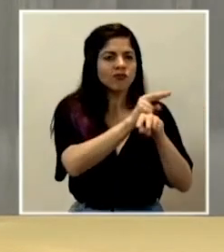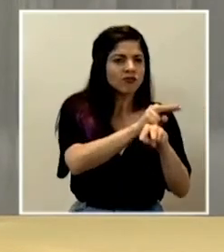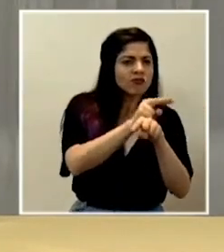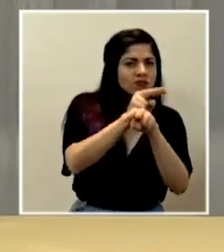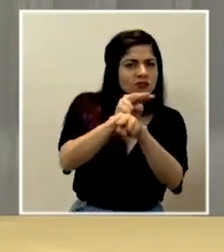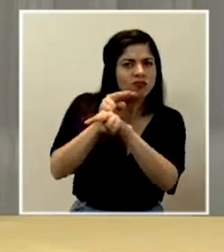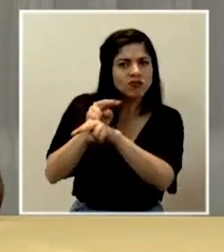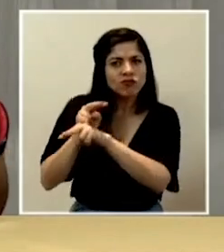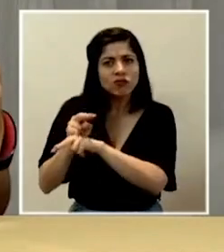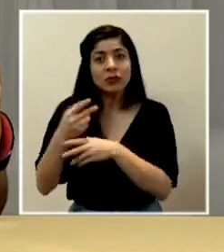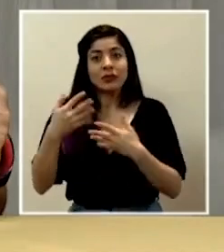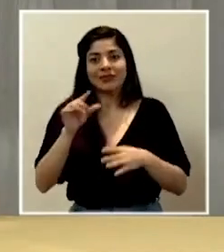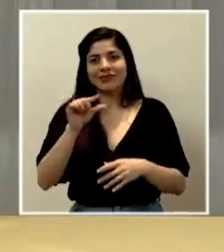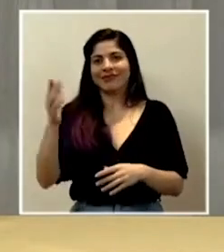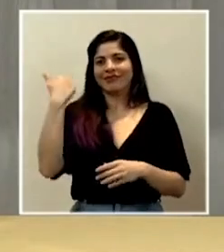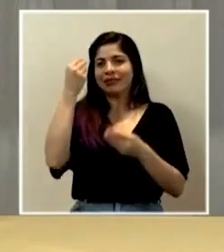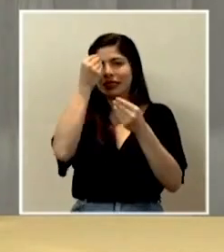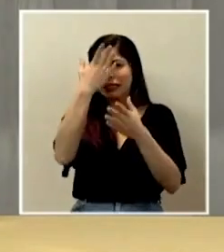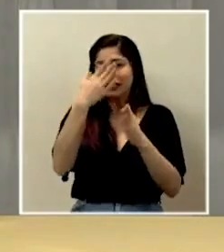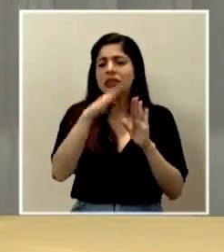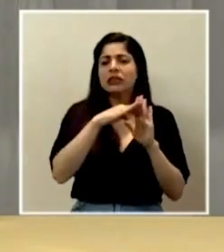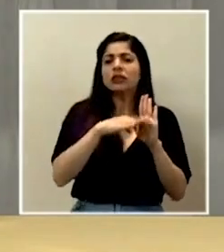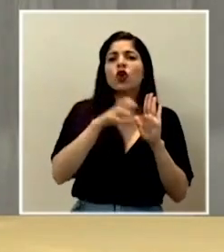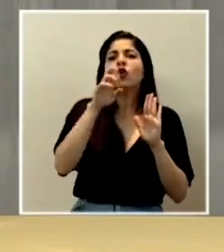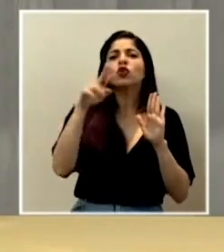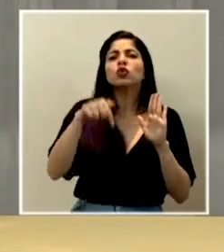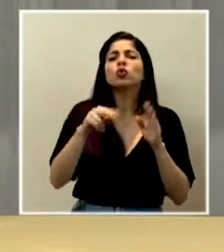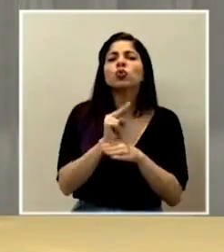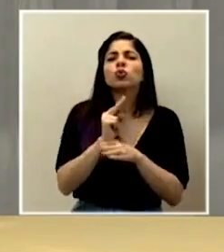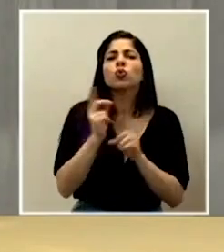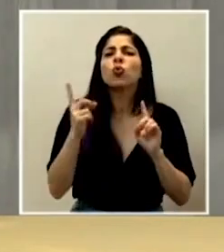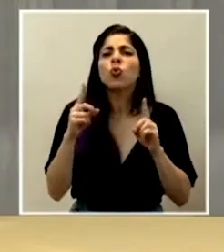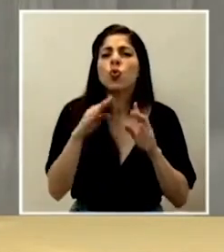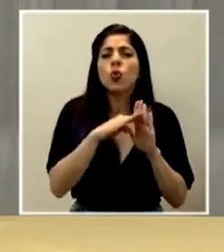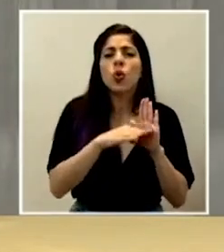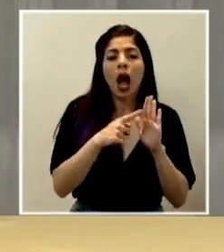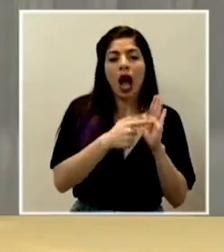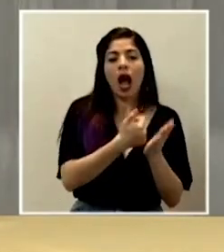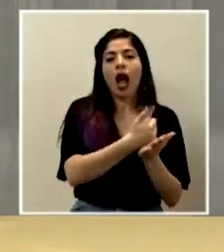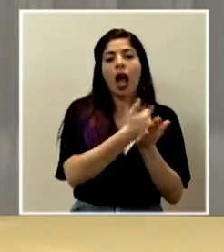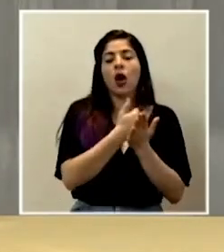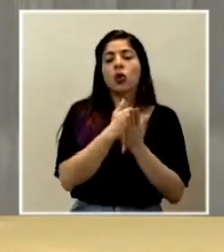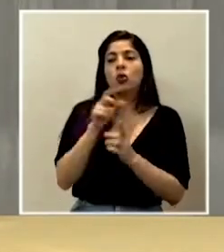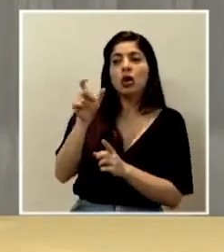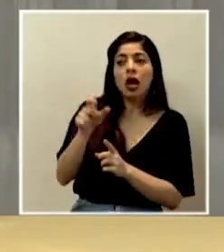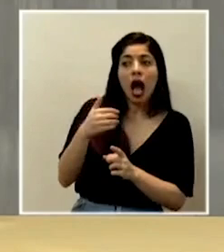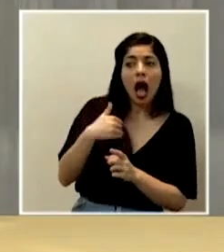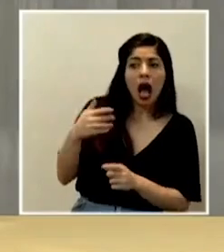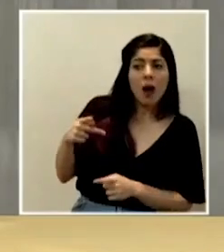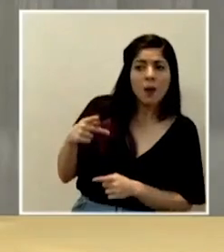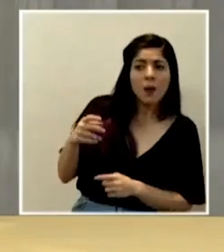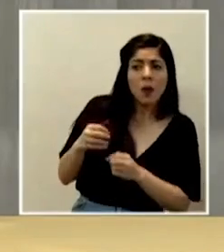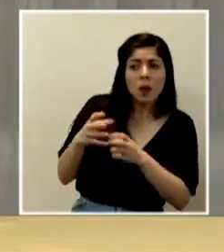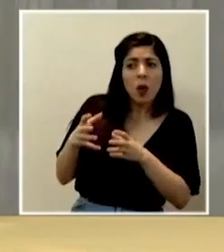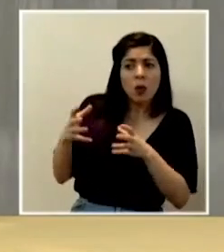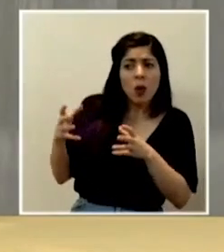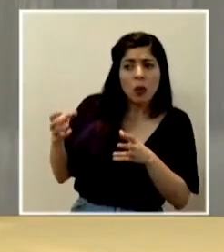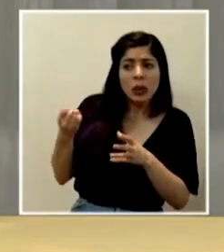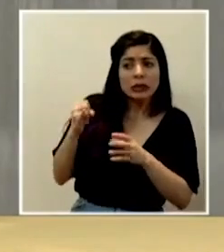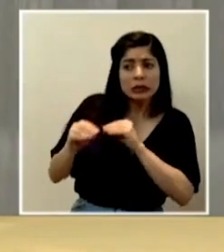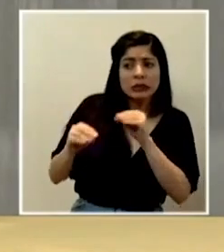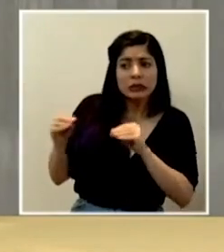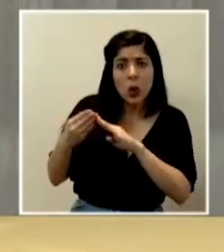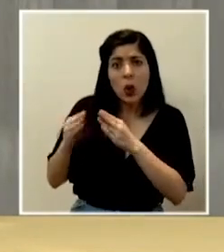los diferentes parámetros que estamos usando en el país para darnos cuenta de si existe o no un riesgo incrementado de tener transmisión